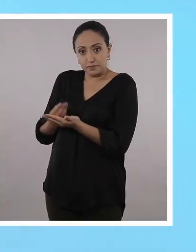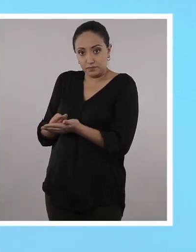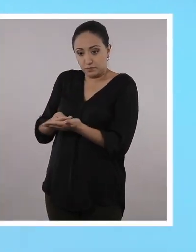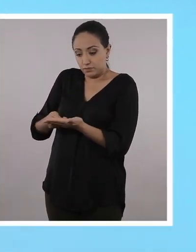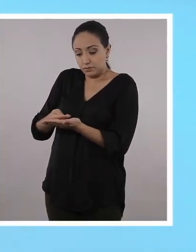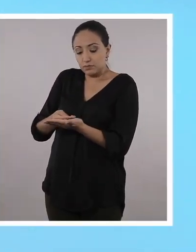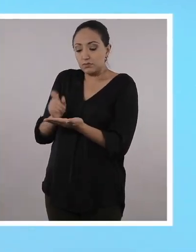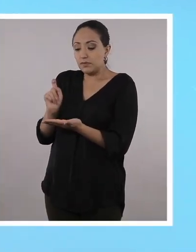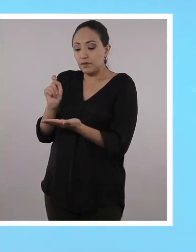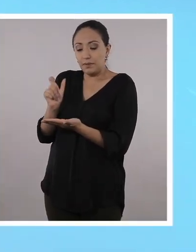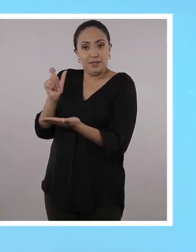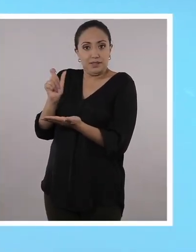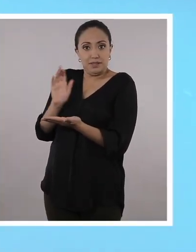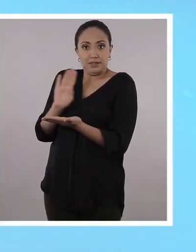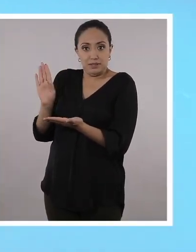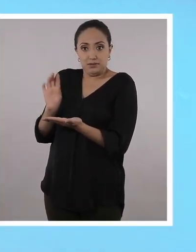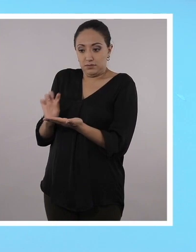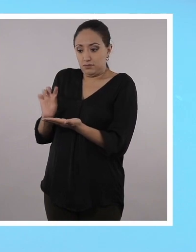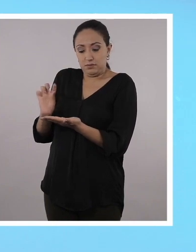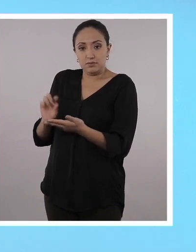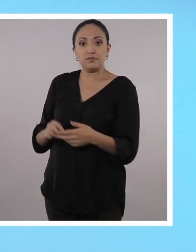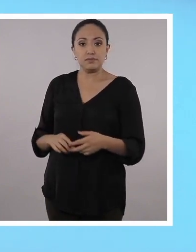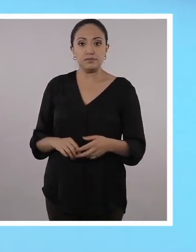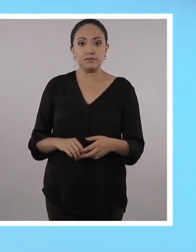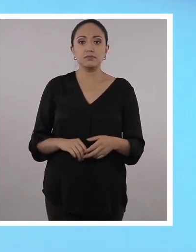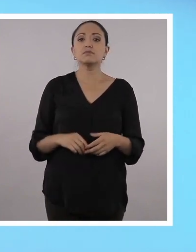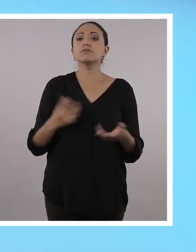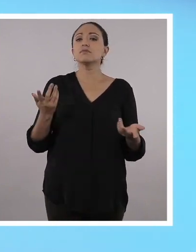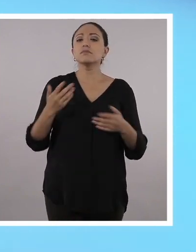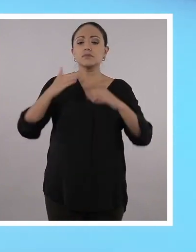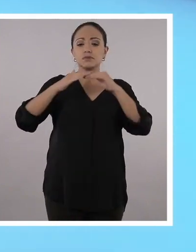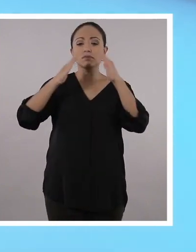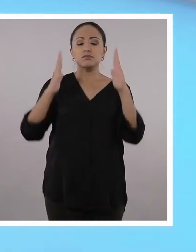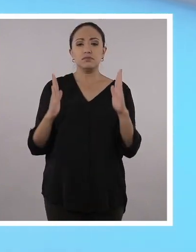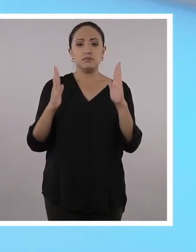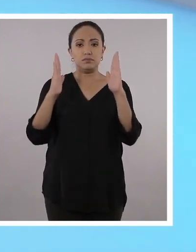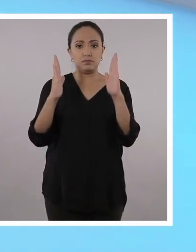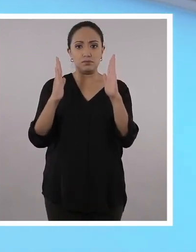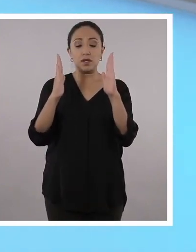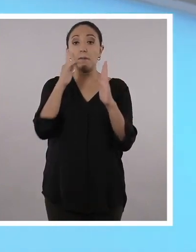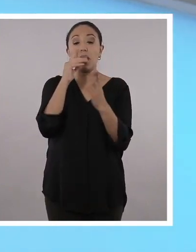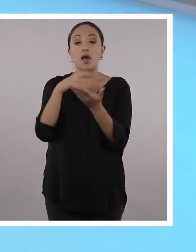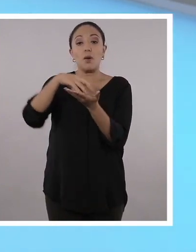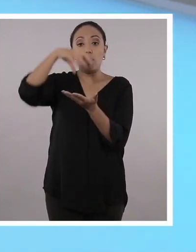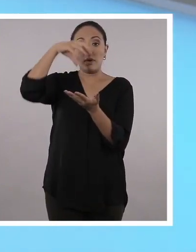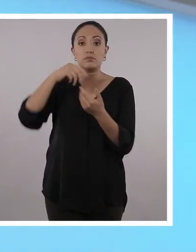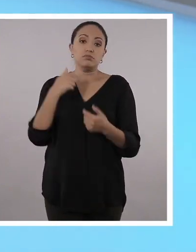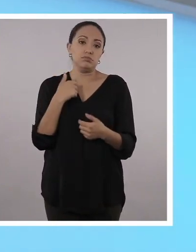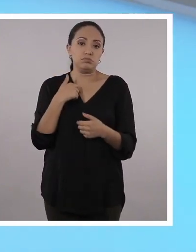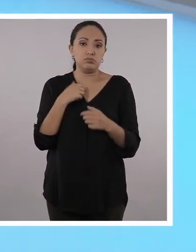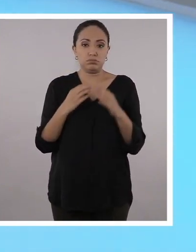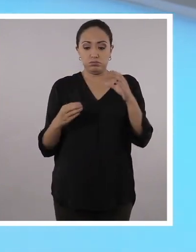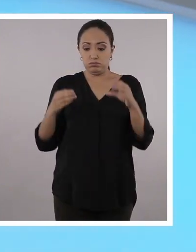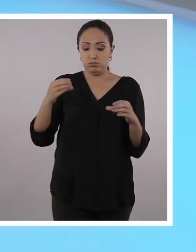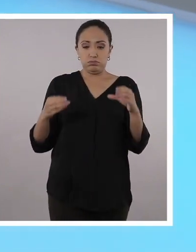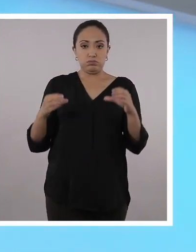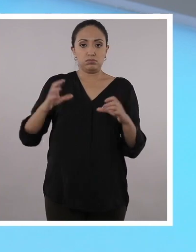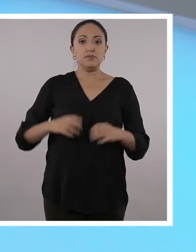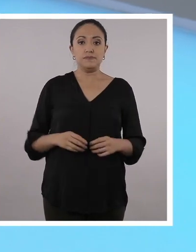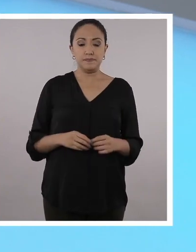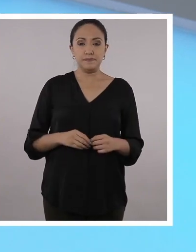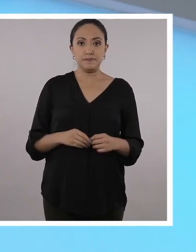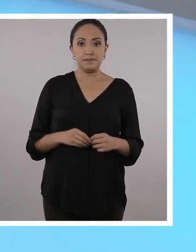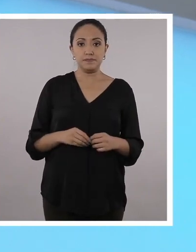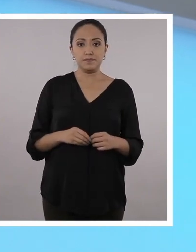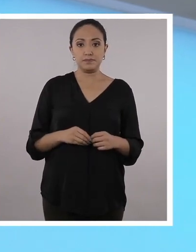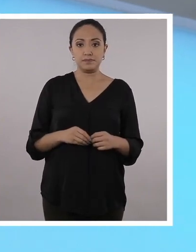base segura, la encendemos. Ponemos algo que le sirva de soporte al frasco. Yo usé estos cubitos